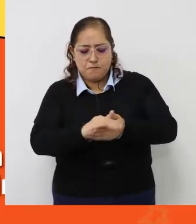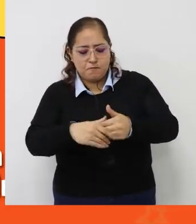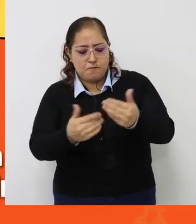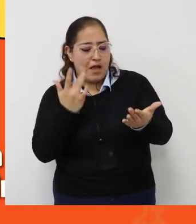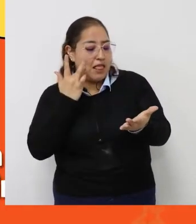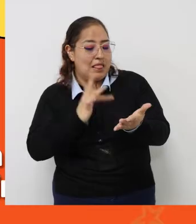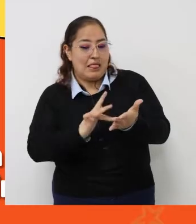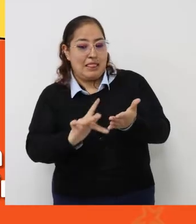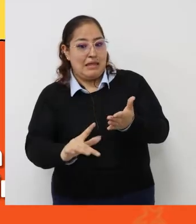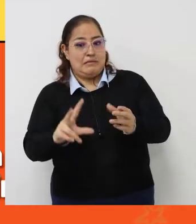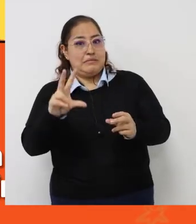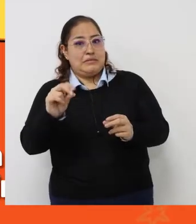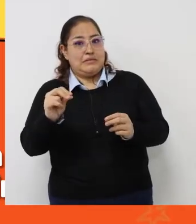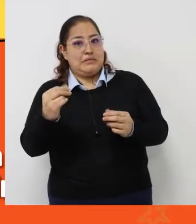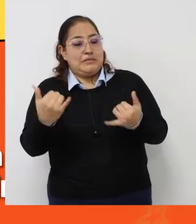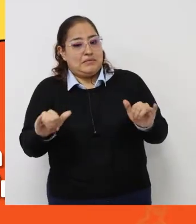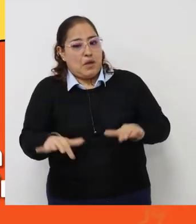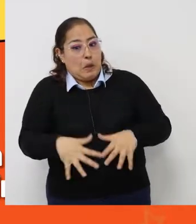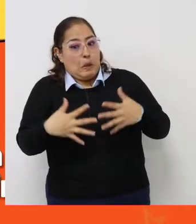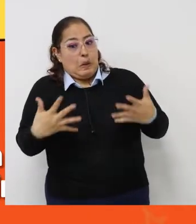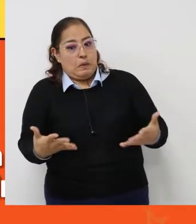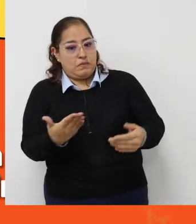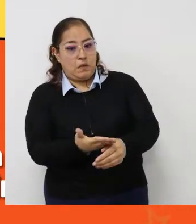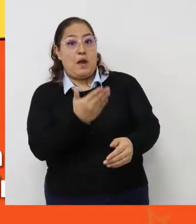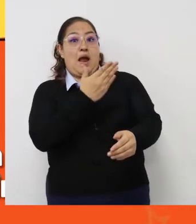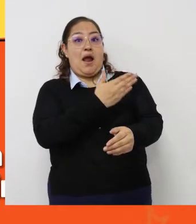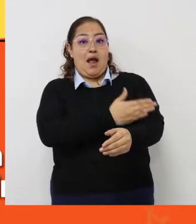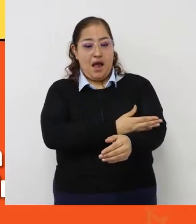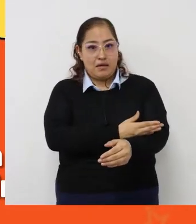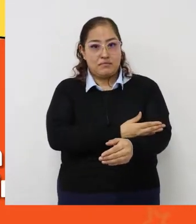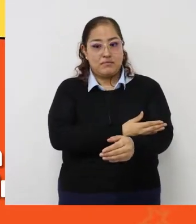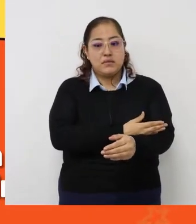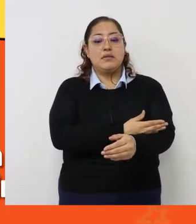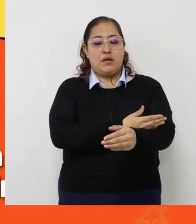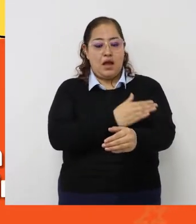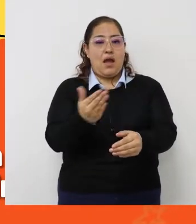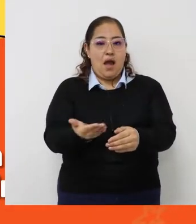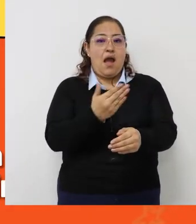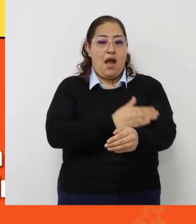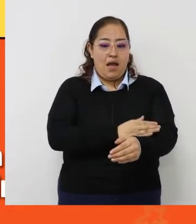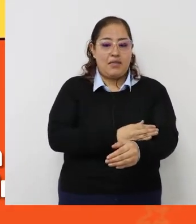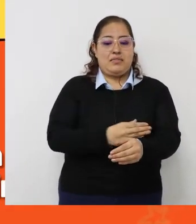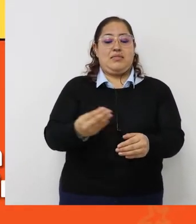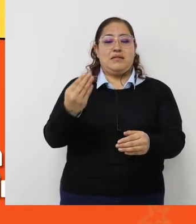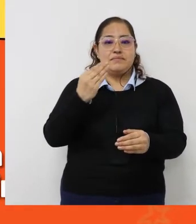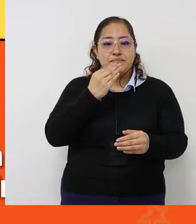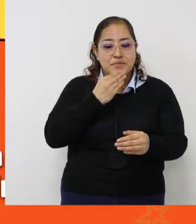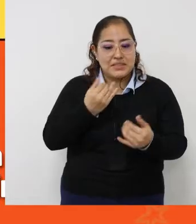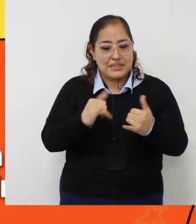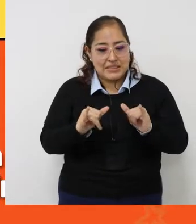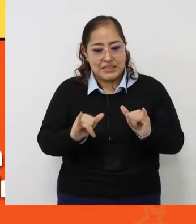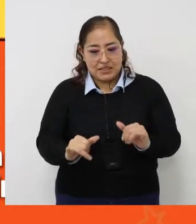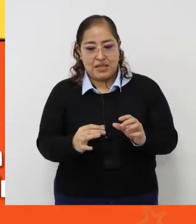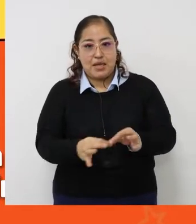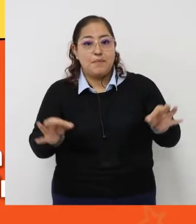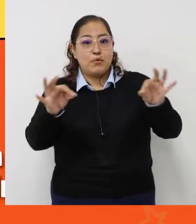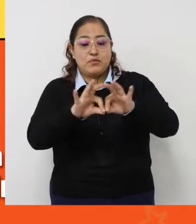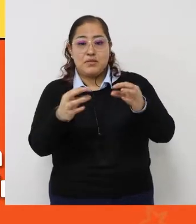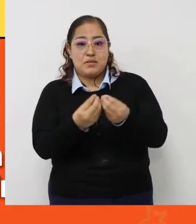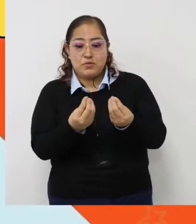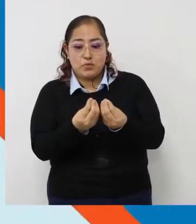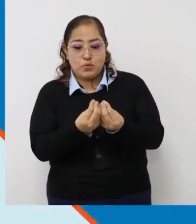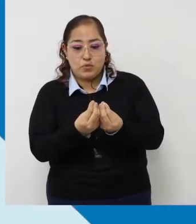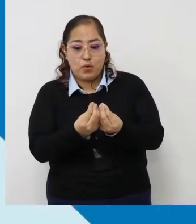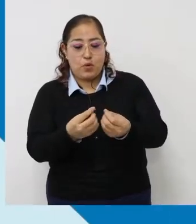materna que lo protege a infecciones gastrointestinales y con la vacunación para el rotavirus. Por supuesto, no olvides la importancia de que